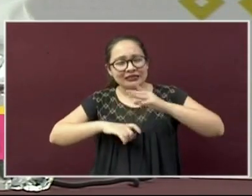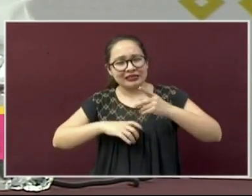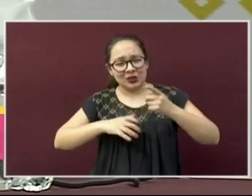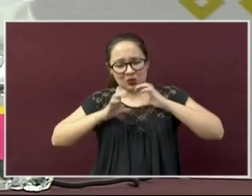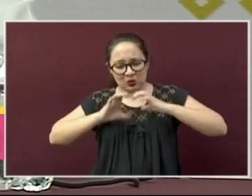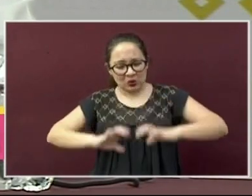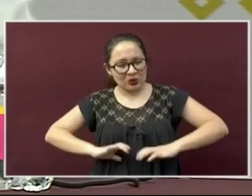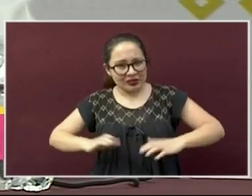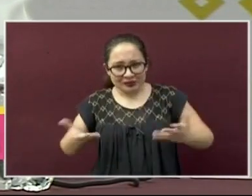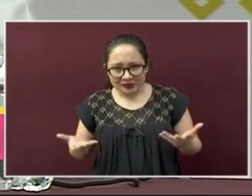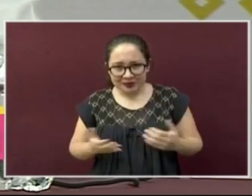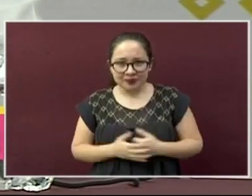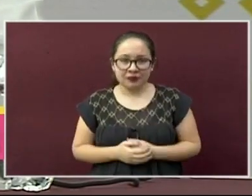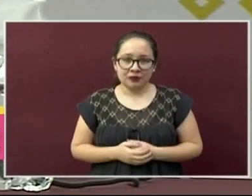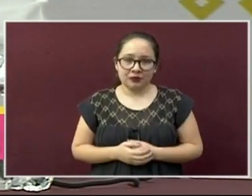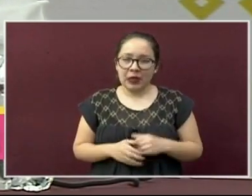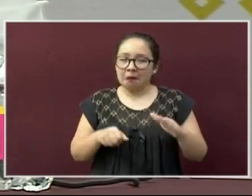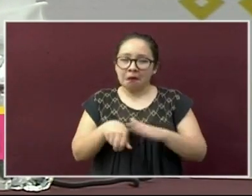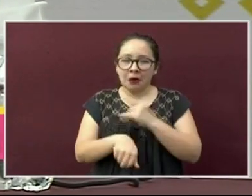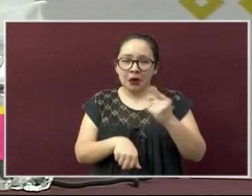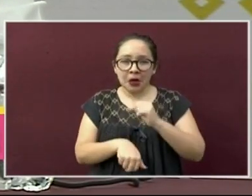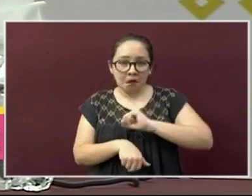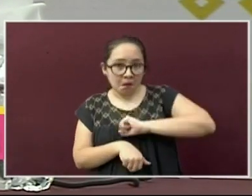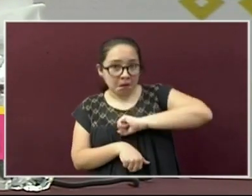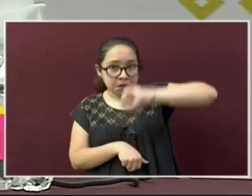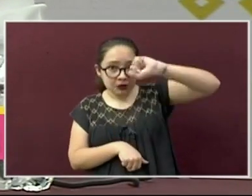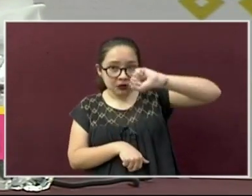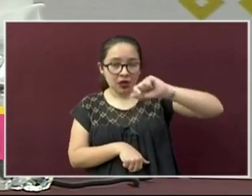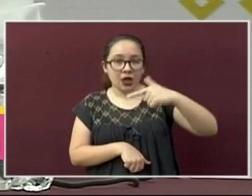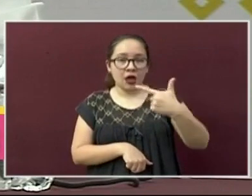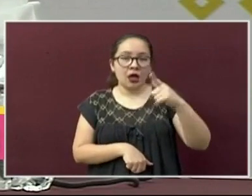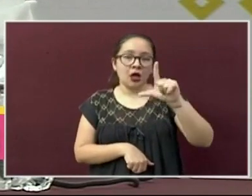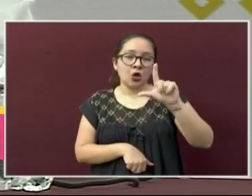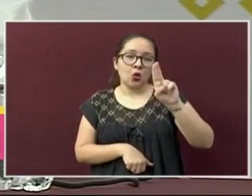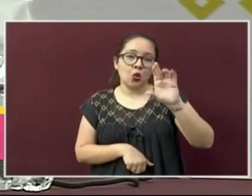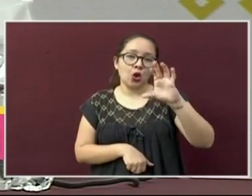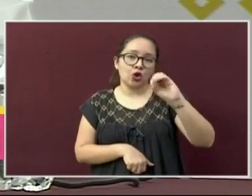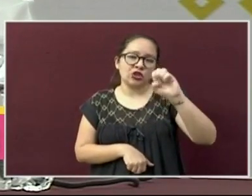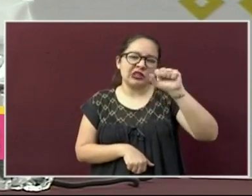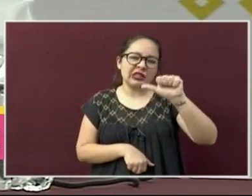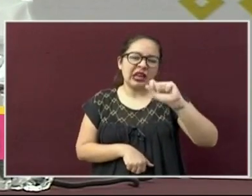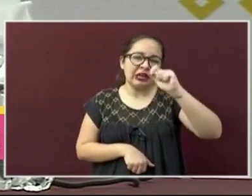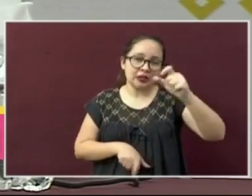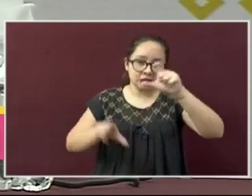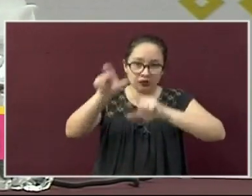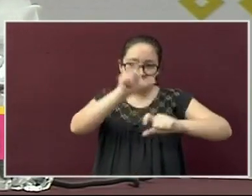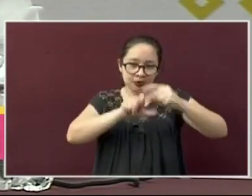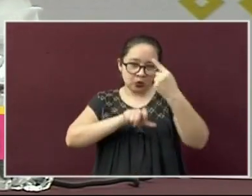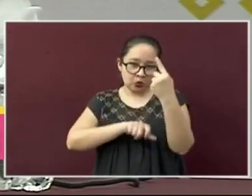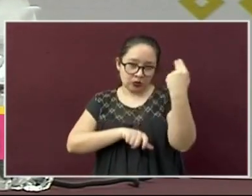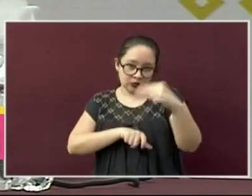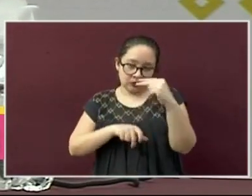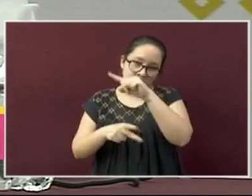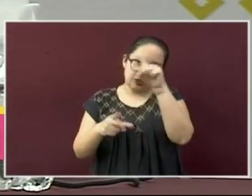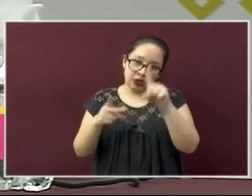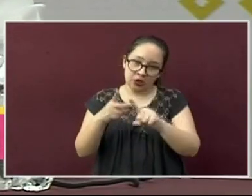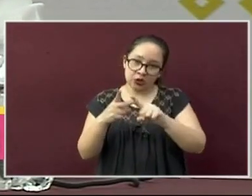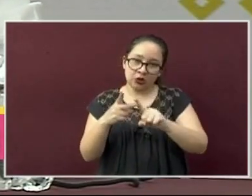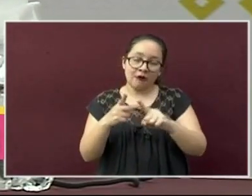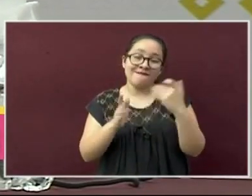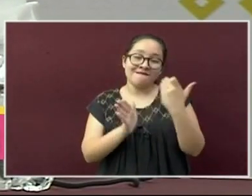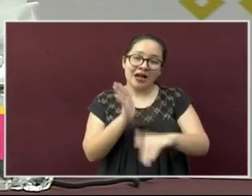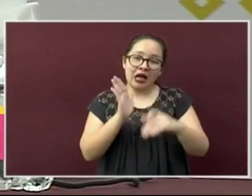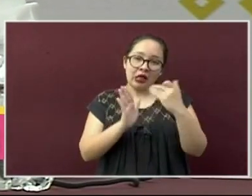por el elevado nivel de glucosa en la sangre y la ausencia de